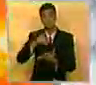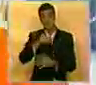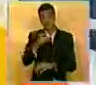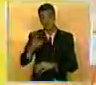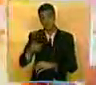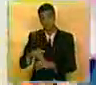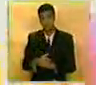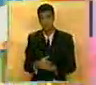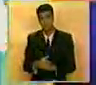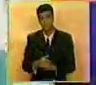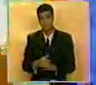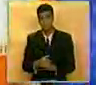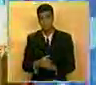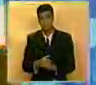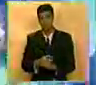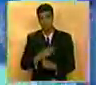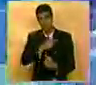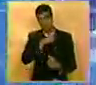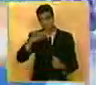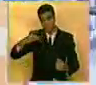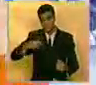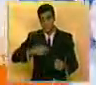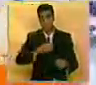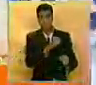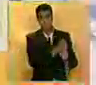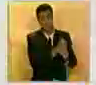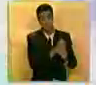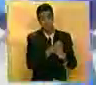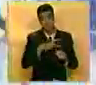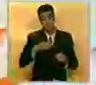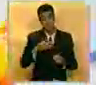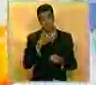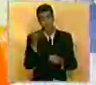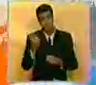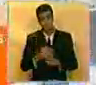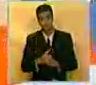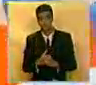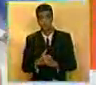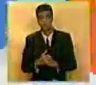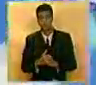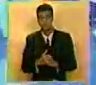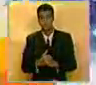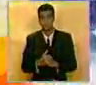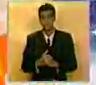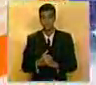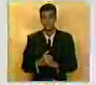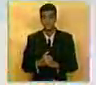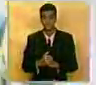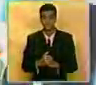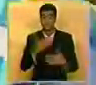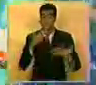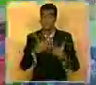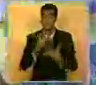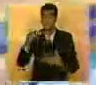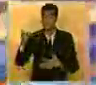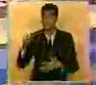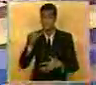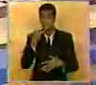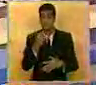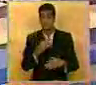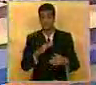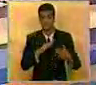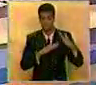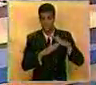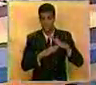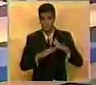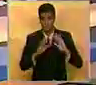Maracay, y pues esperamos por lo menos cumplirla de la mejor manera. Así es, nos vamos a ver allá. Gracias, Jesúsito. Amigos, vamos a hacer una pausa.